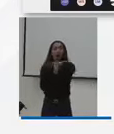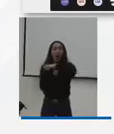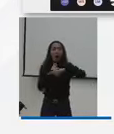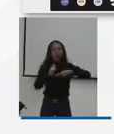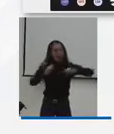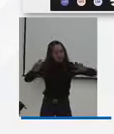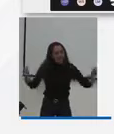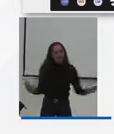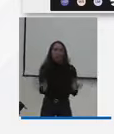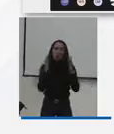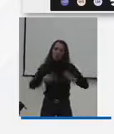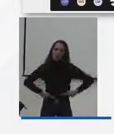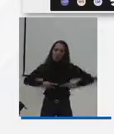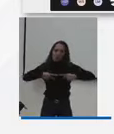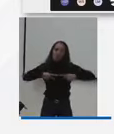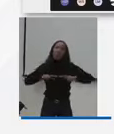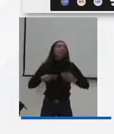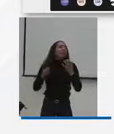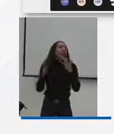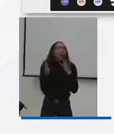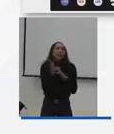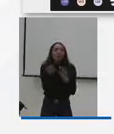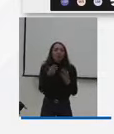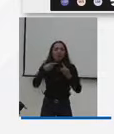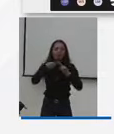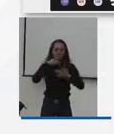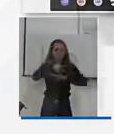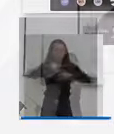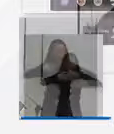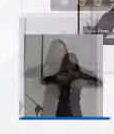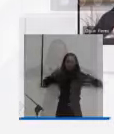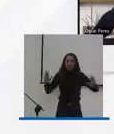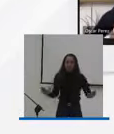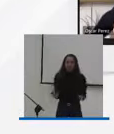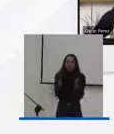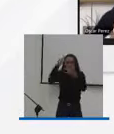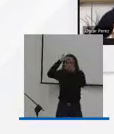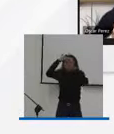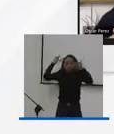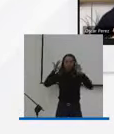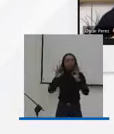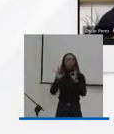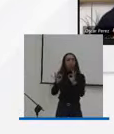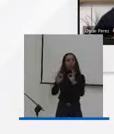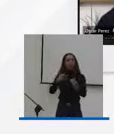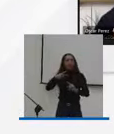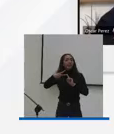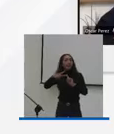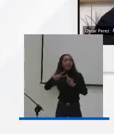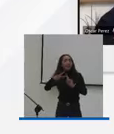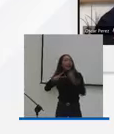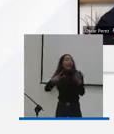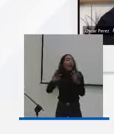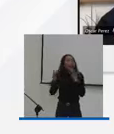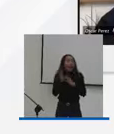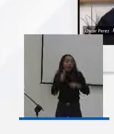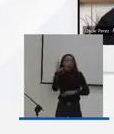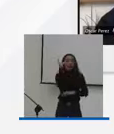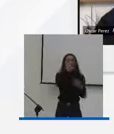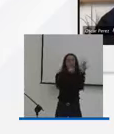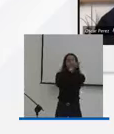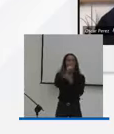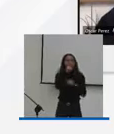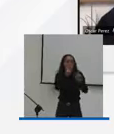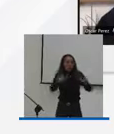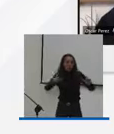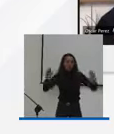esperanza a los colombianos en sectores como mejoramiento de la salud física y mental, en el impacto que produce en la educación de los colombianos